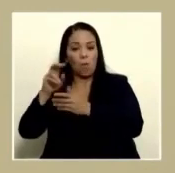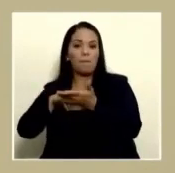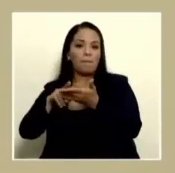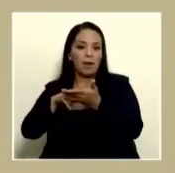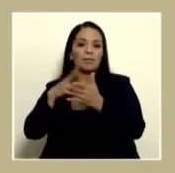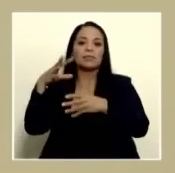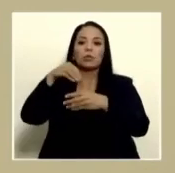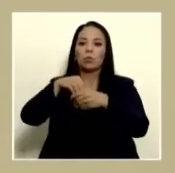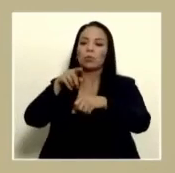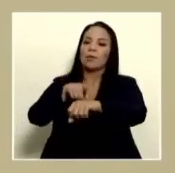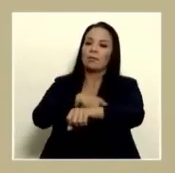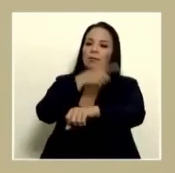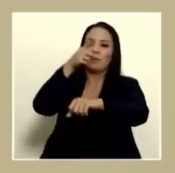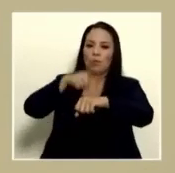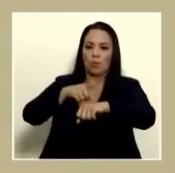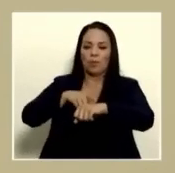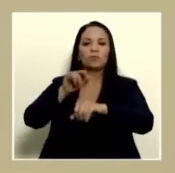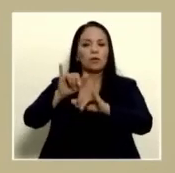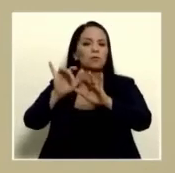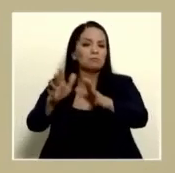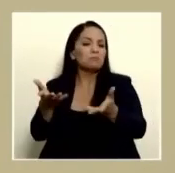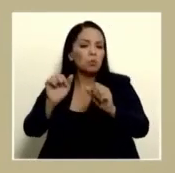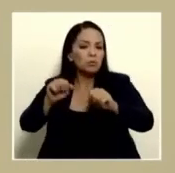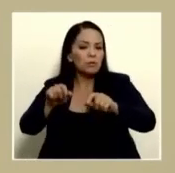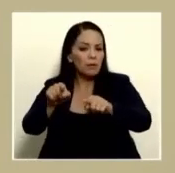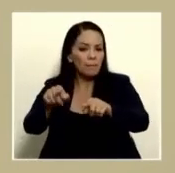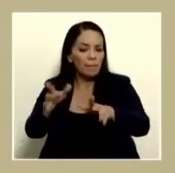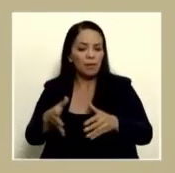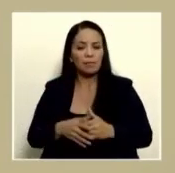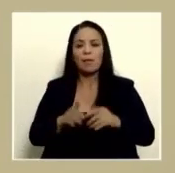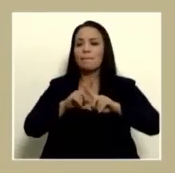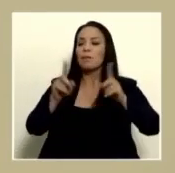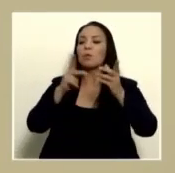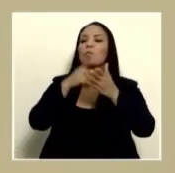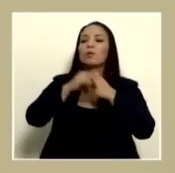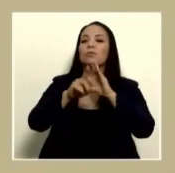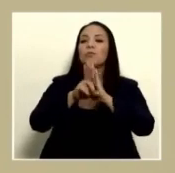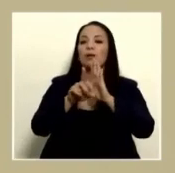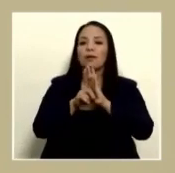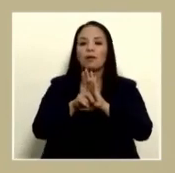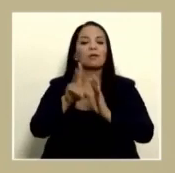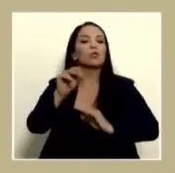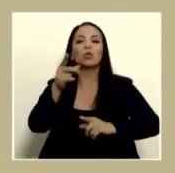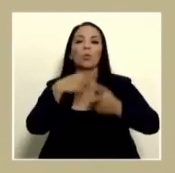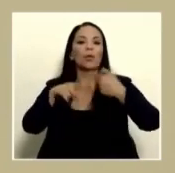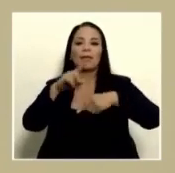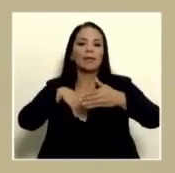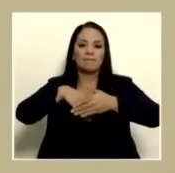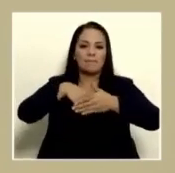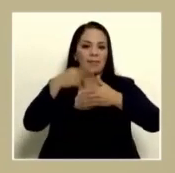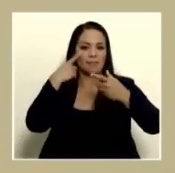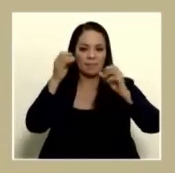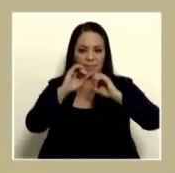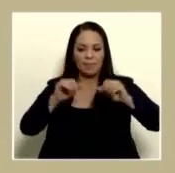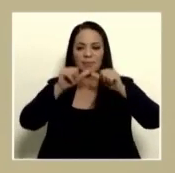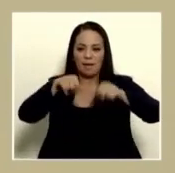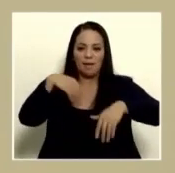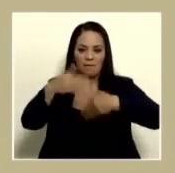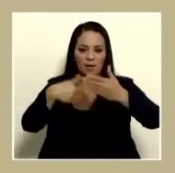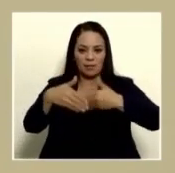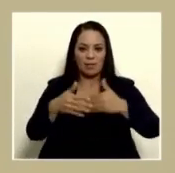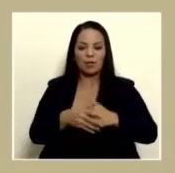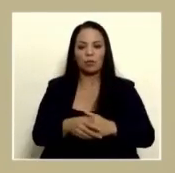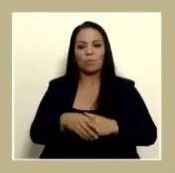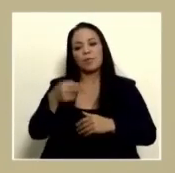plazo lo cual es donde debería estar probablemente pero el proyecto de ley no viene a impedir para nada que se siga avanzando